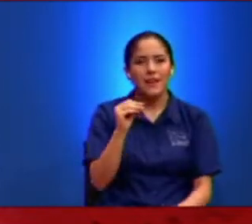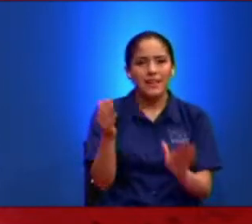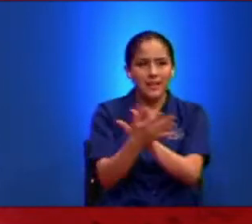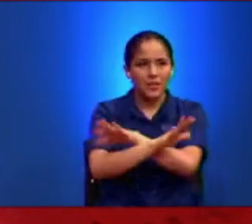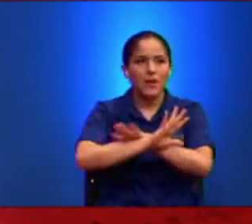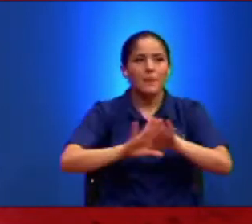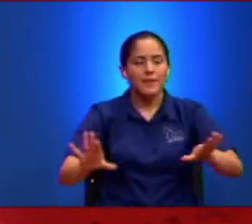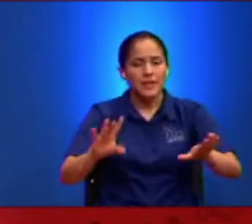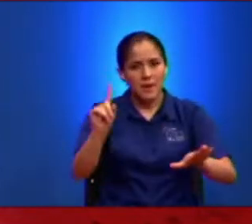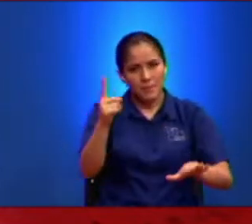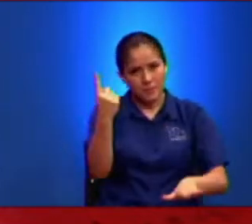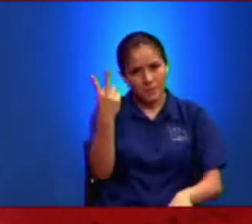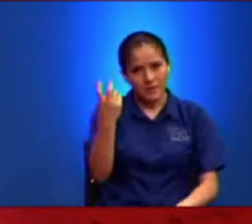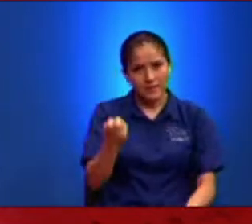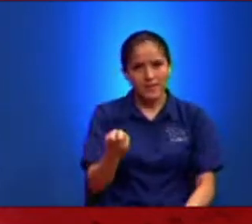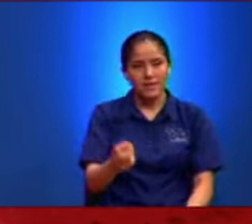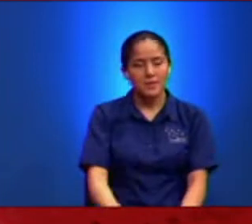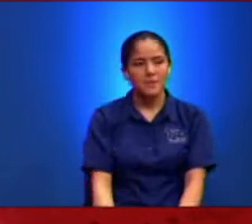Por primera vez